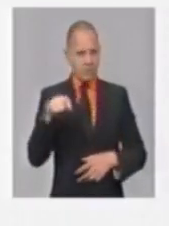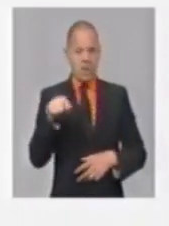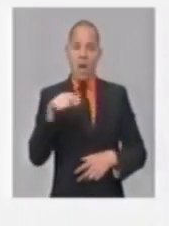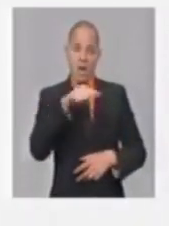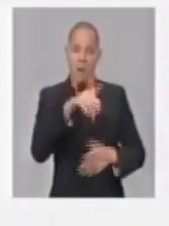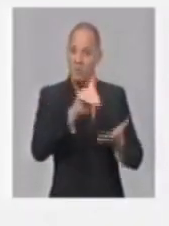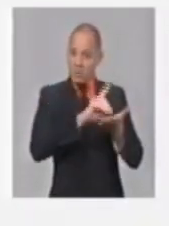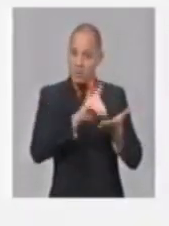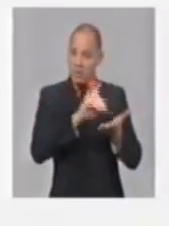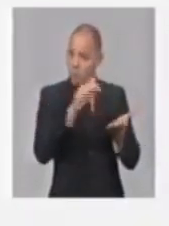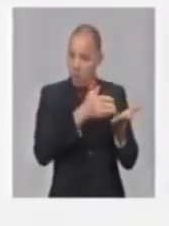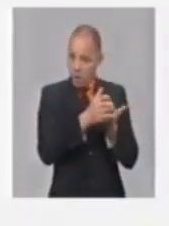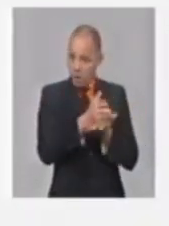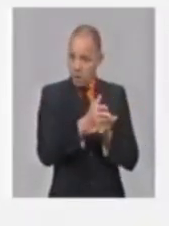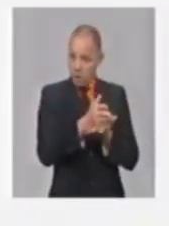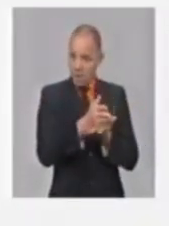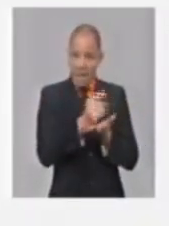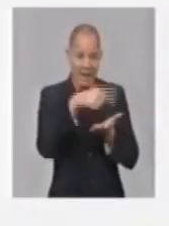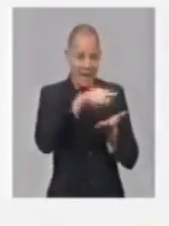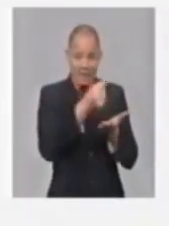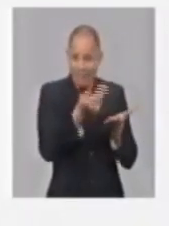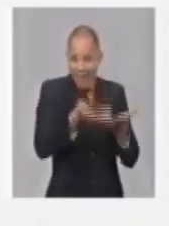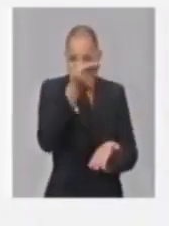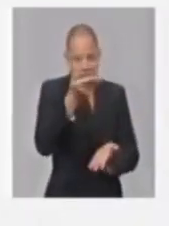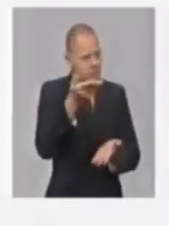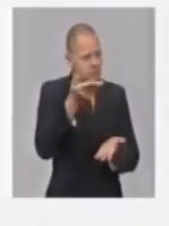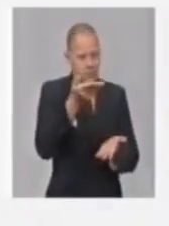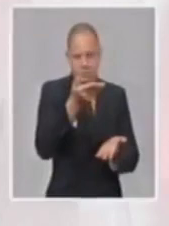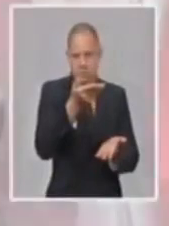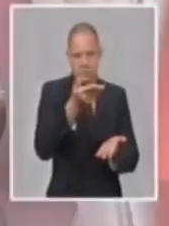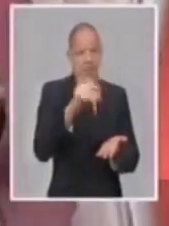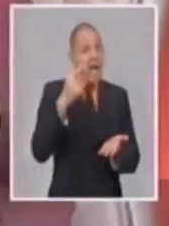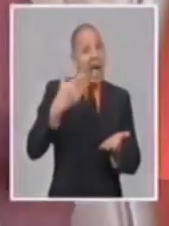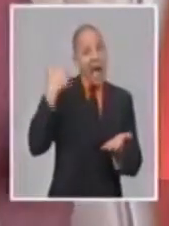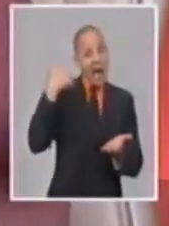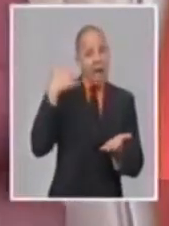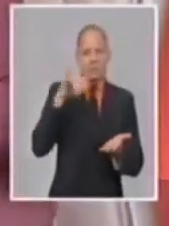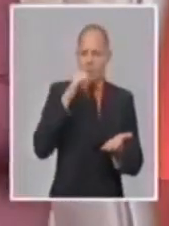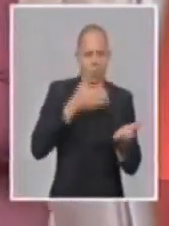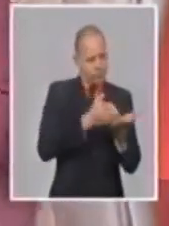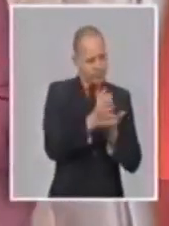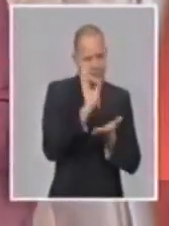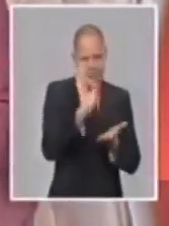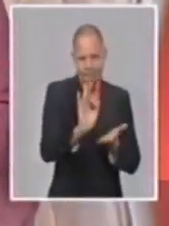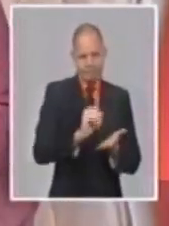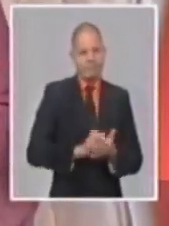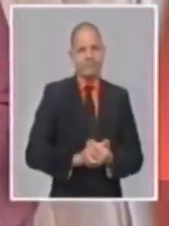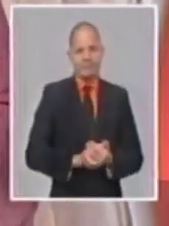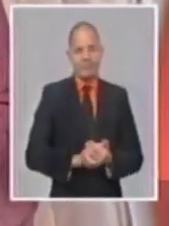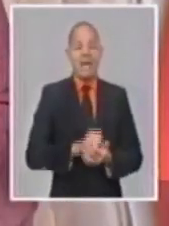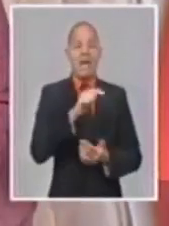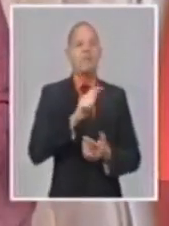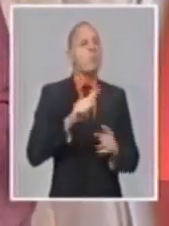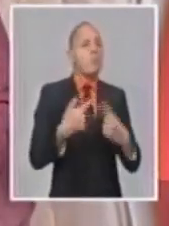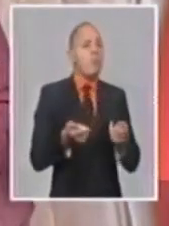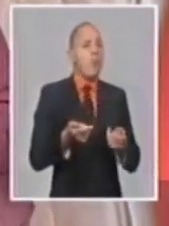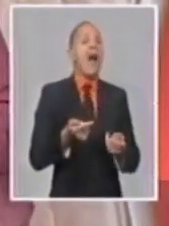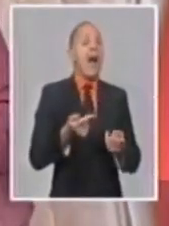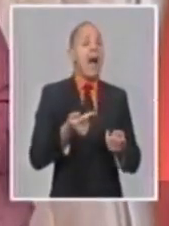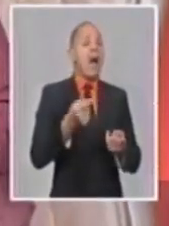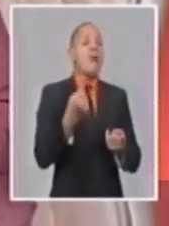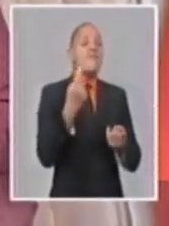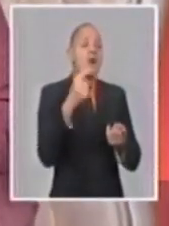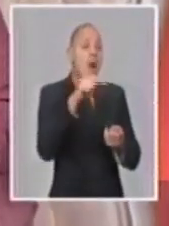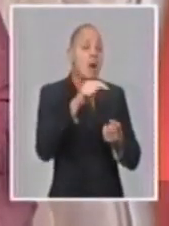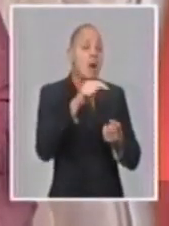esas dietas pues mantienen los mismos precios y por supuesto un nivel de subsidios importantes,